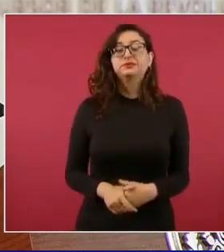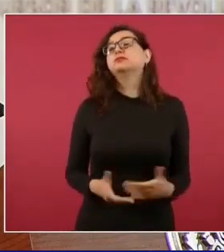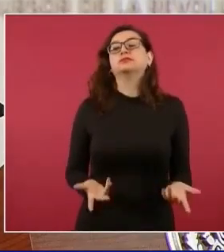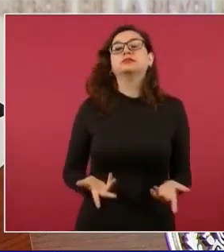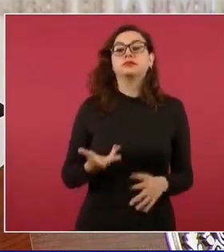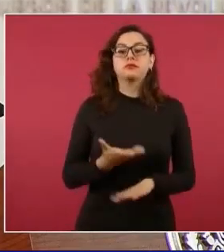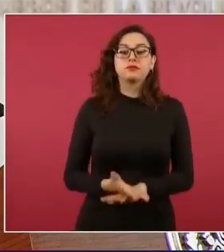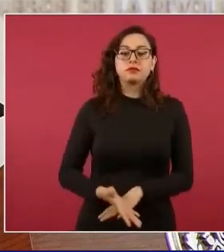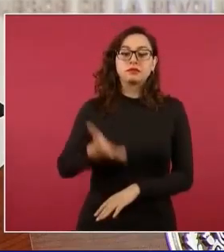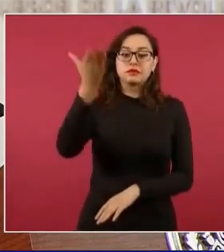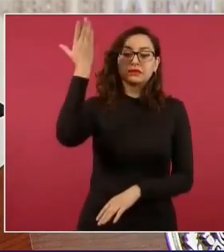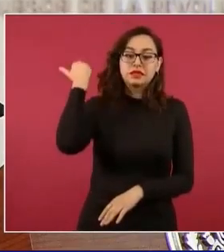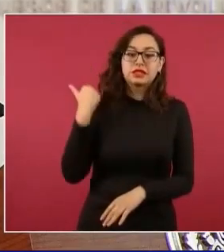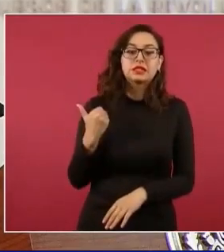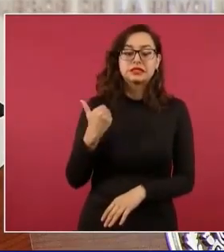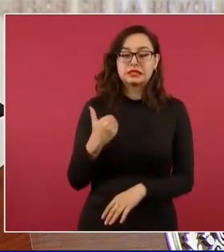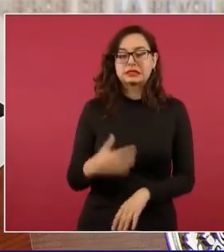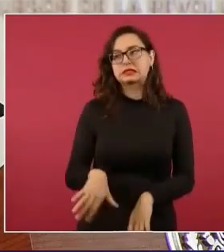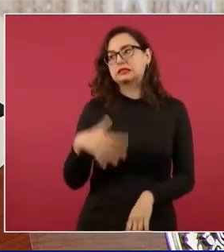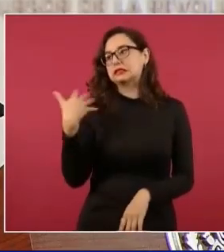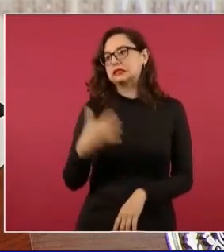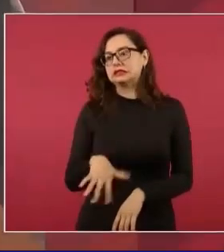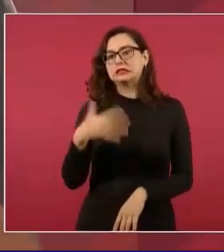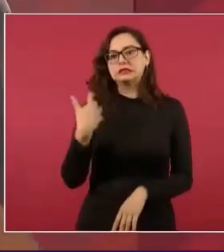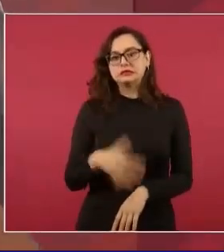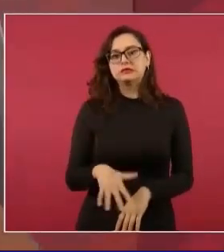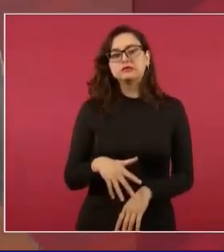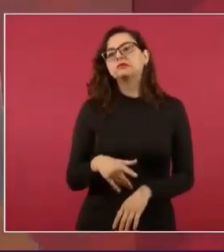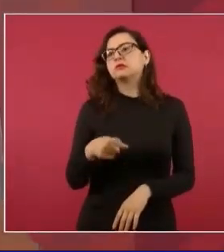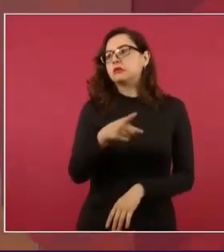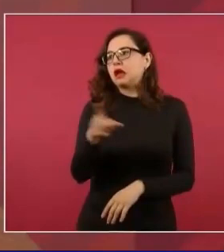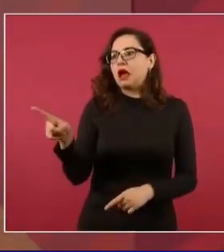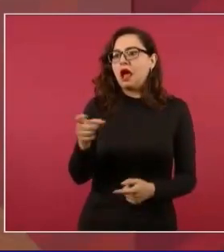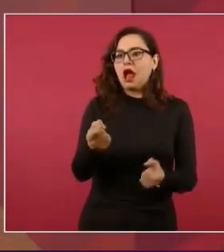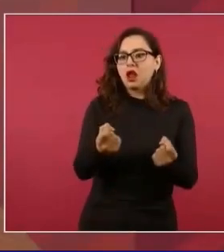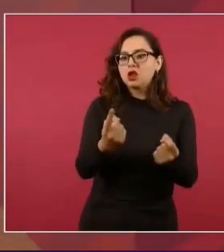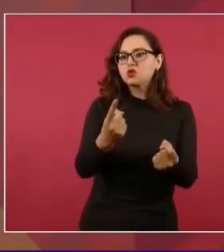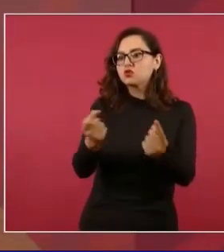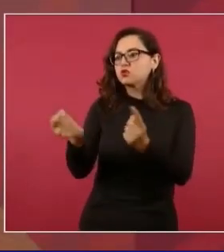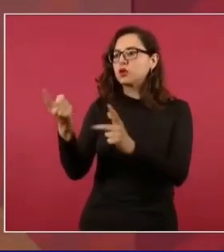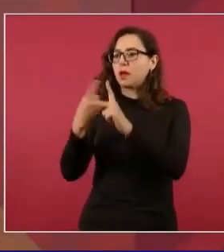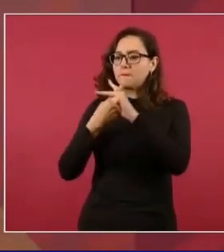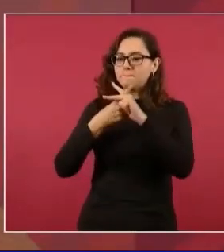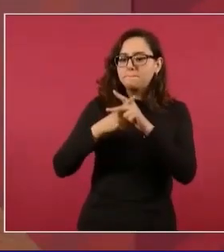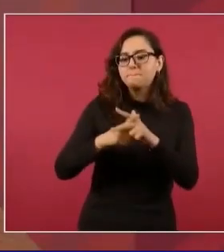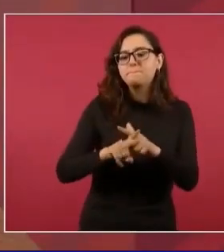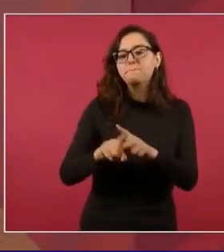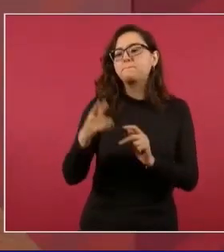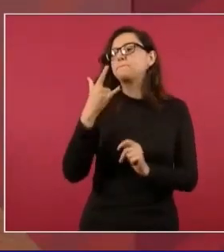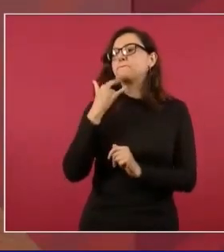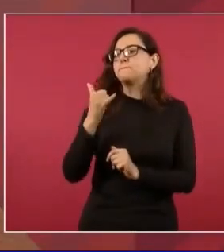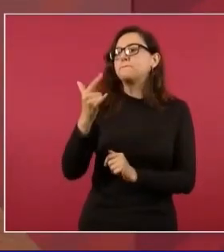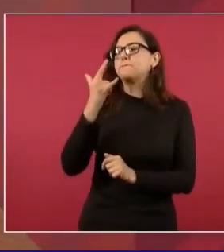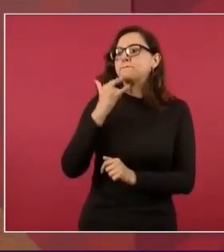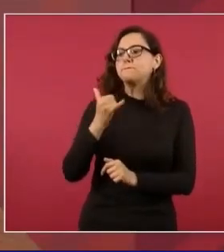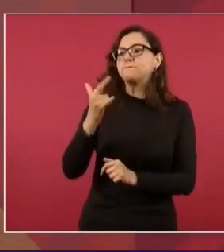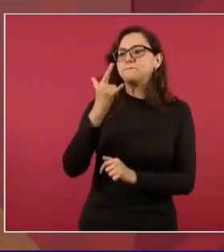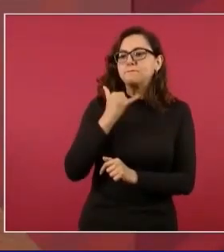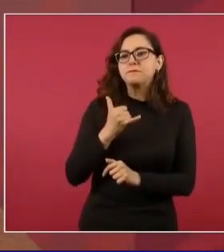un llegue fuerte y había que ponerle suero,